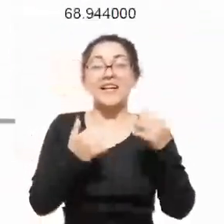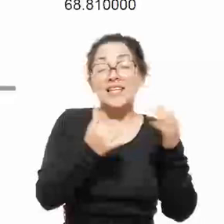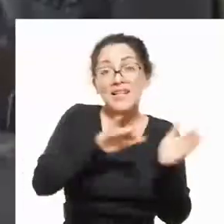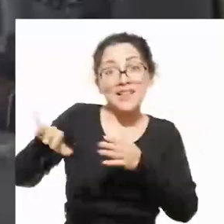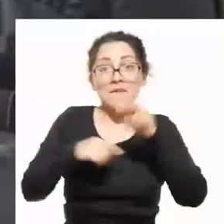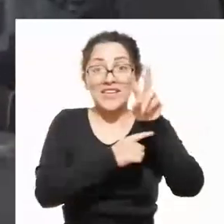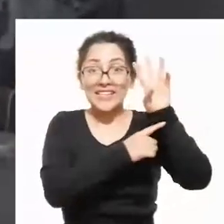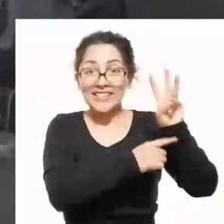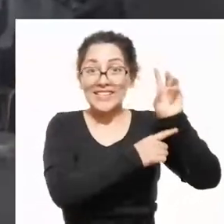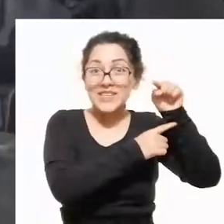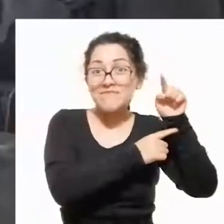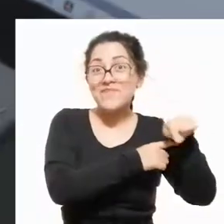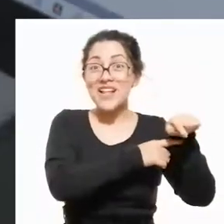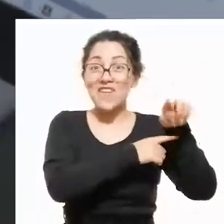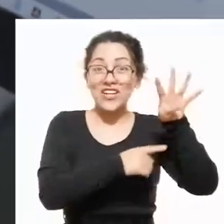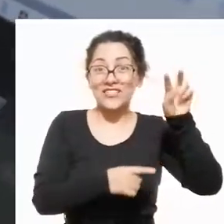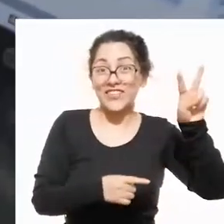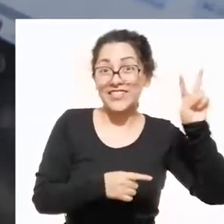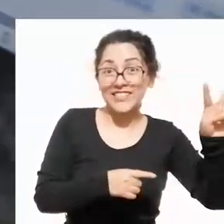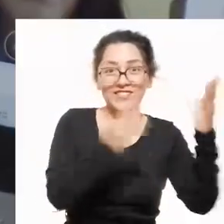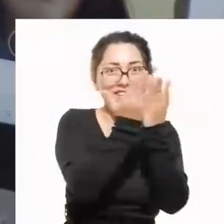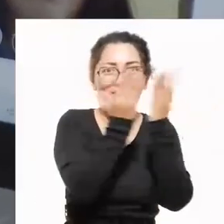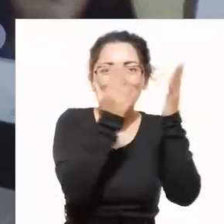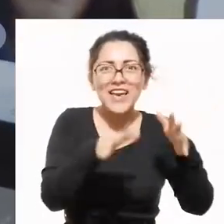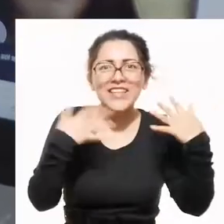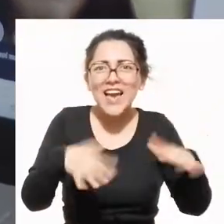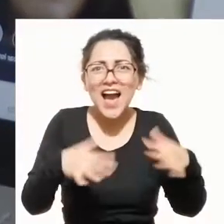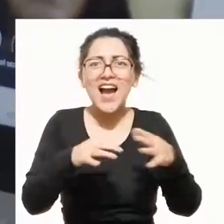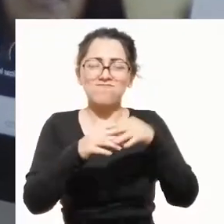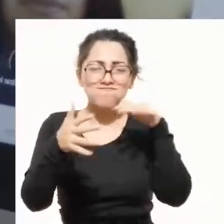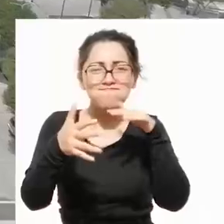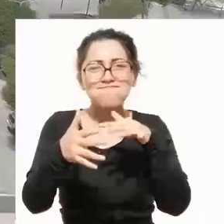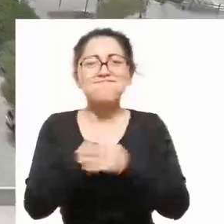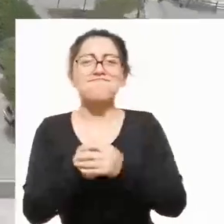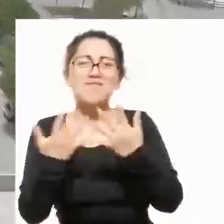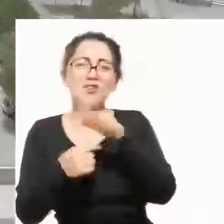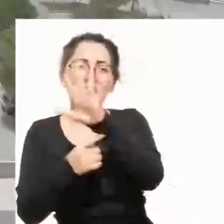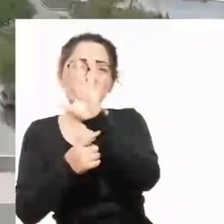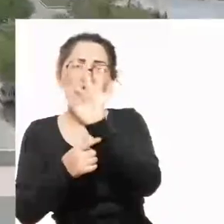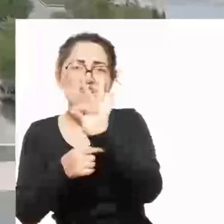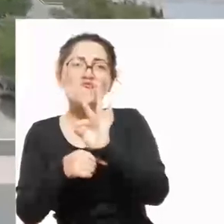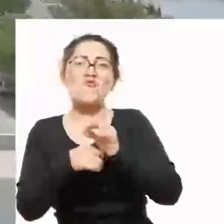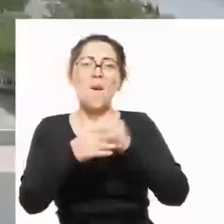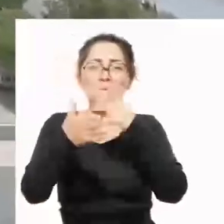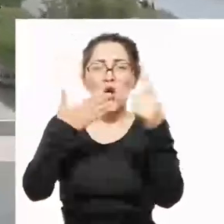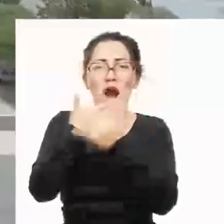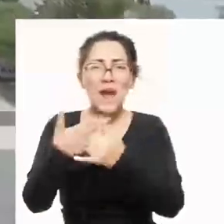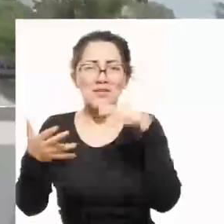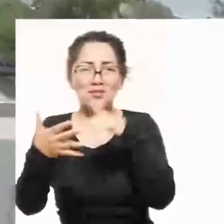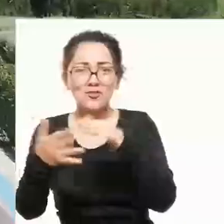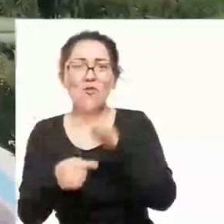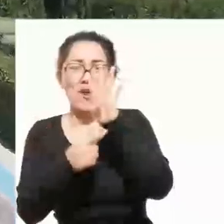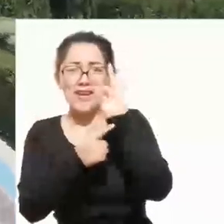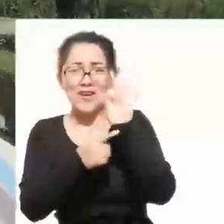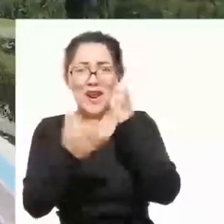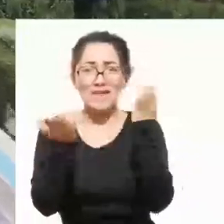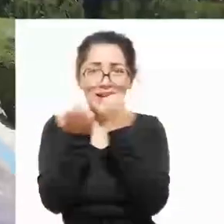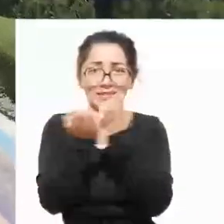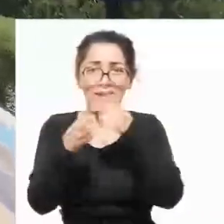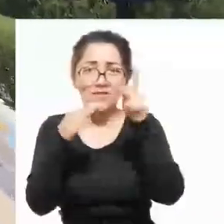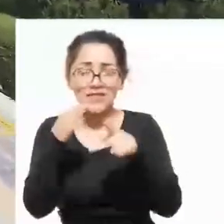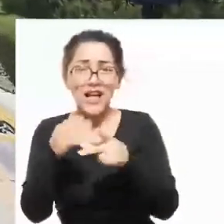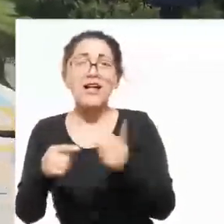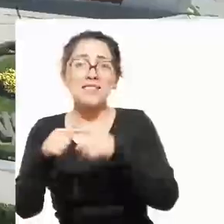pregrado, para los 26.422 alumnos regulares de los 59 programas de estudios, 47